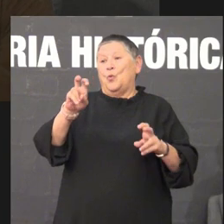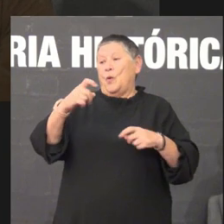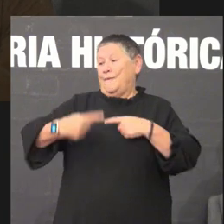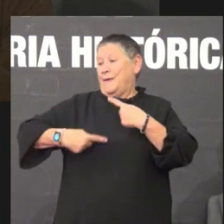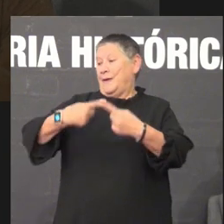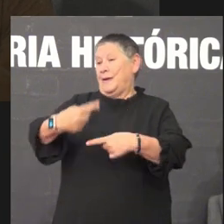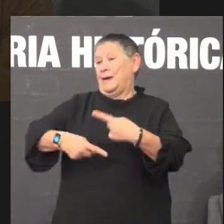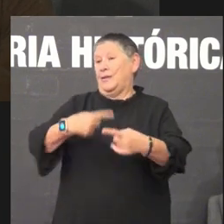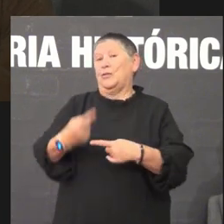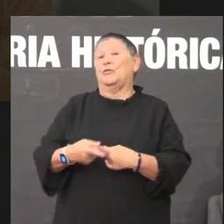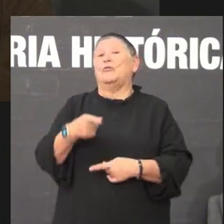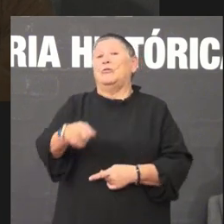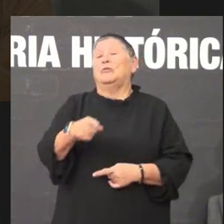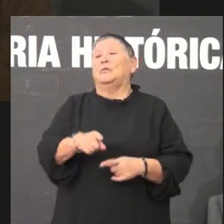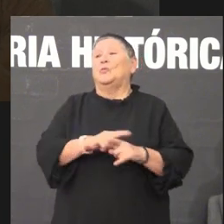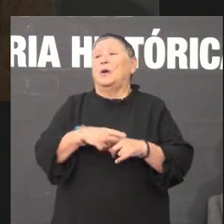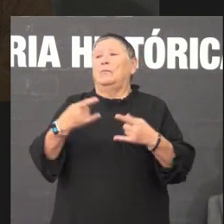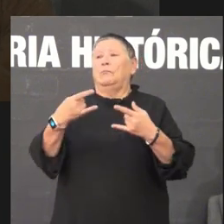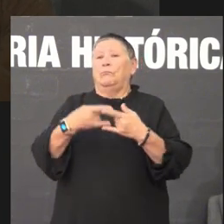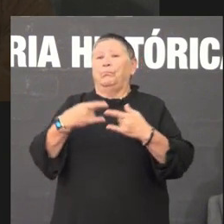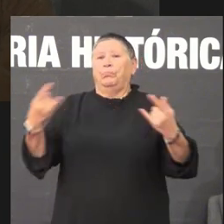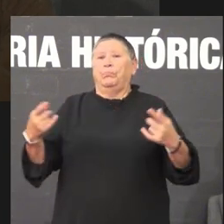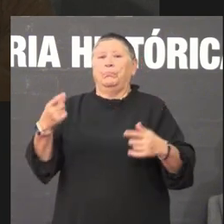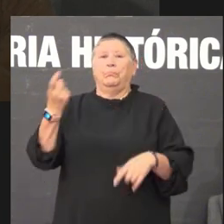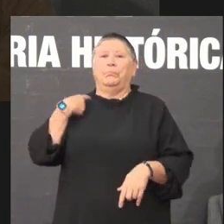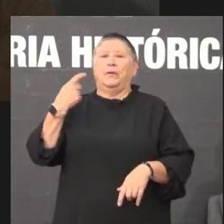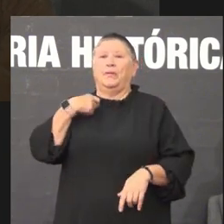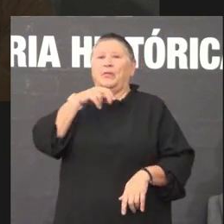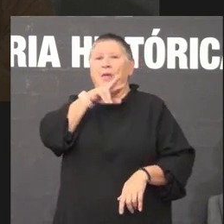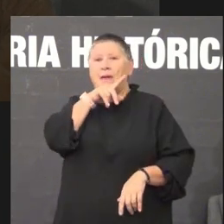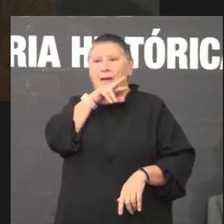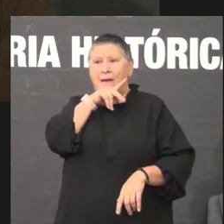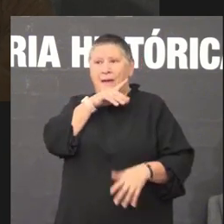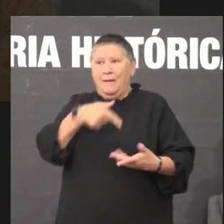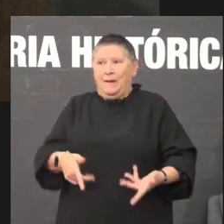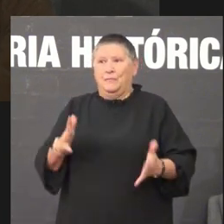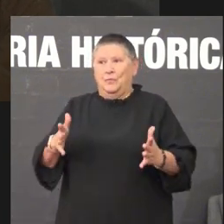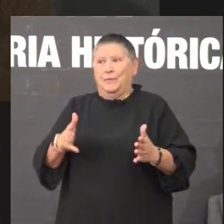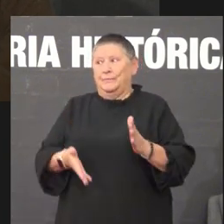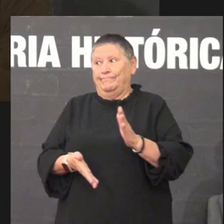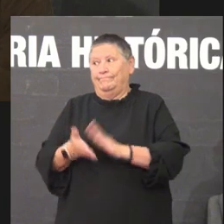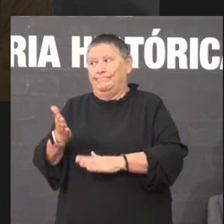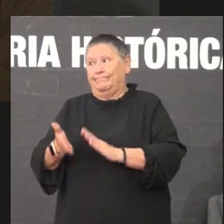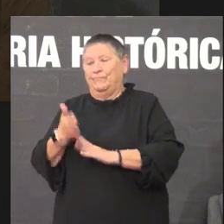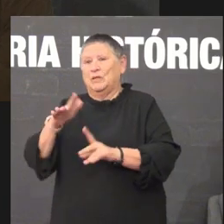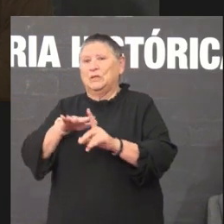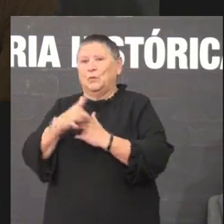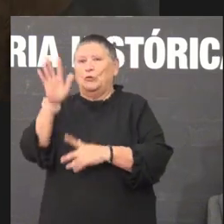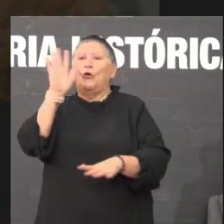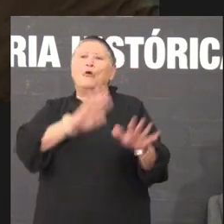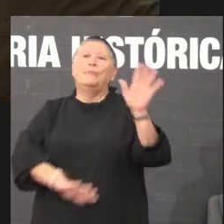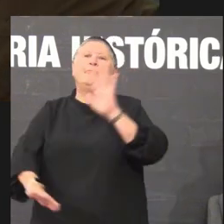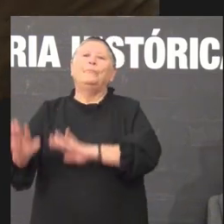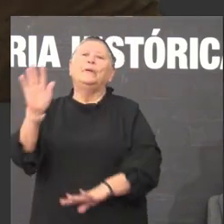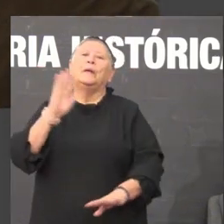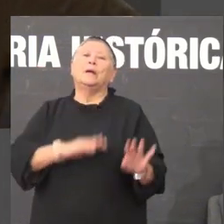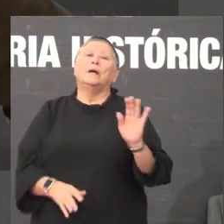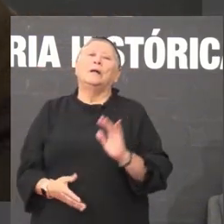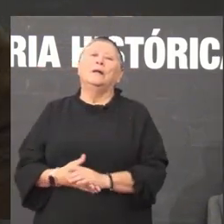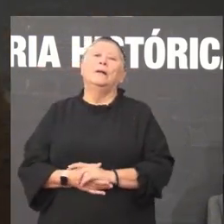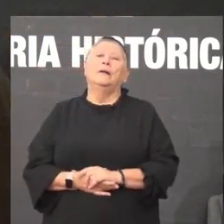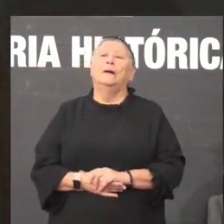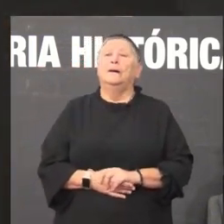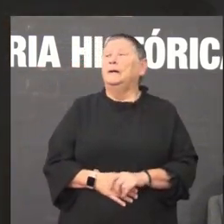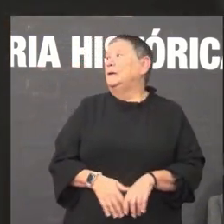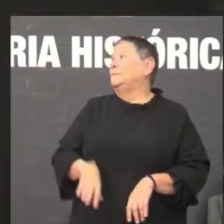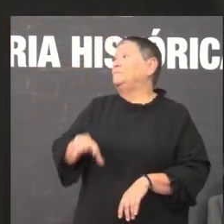non tuberan esa desconexión de fala que teñen nestes momentos e que nos está levando pois non pois a unha situación complicada Si,